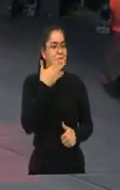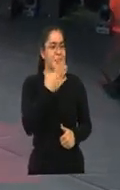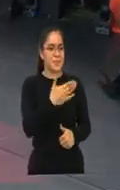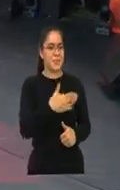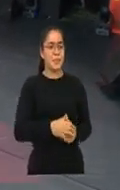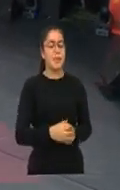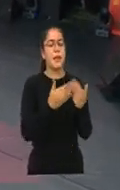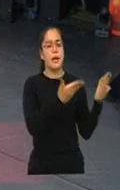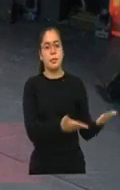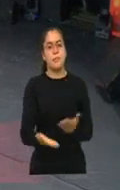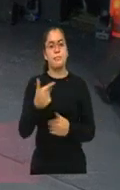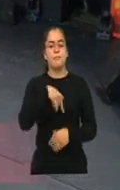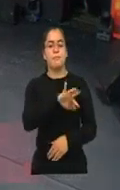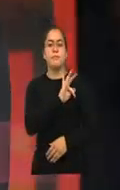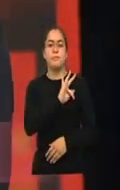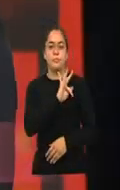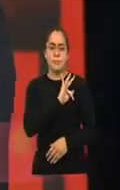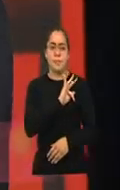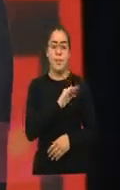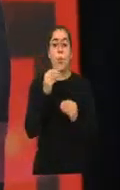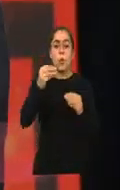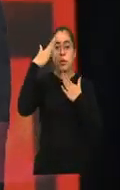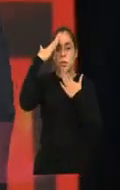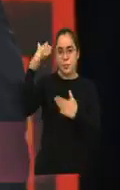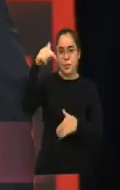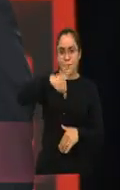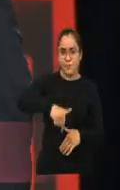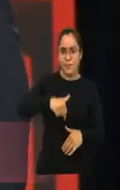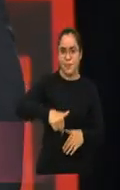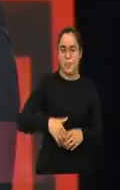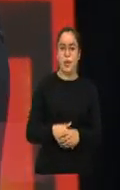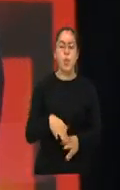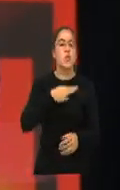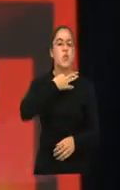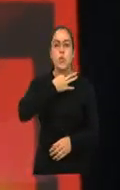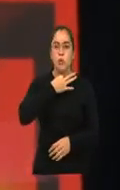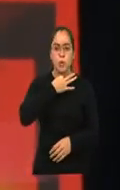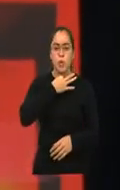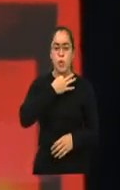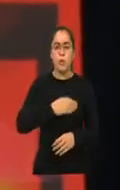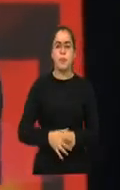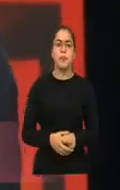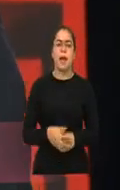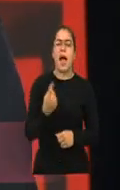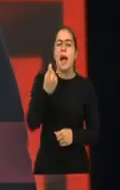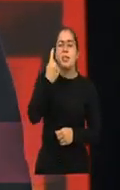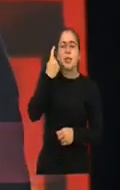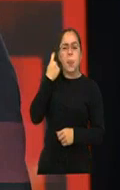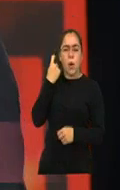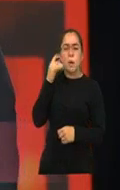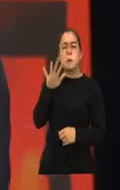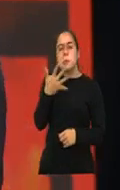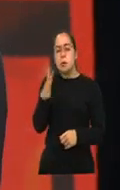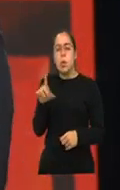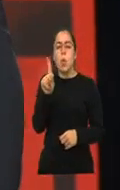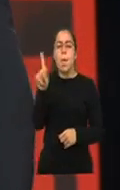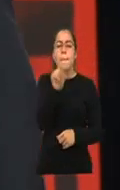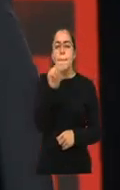Teletón. Pues muchas gracias por tenernos aquí. Fue un gusto hace unos, hace poco, hace menos de un mes, con Juan Carlos